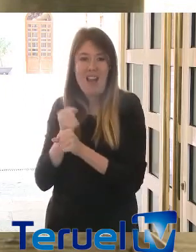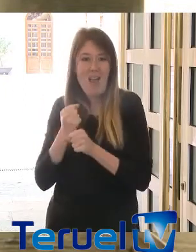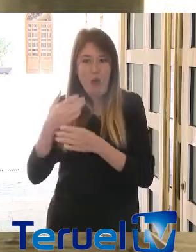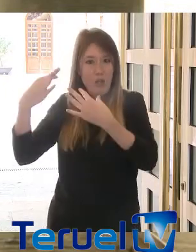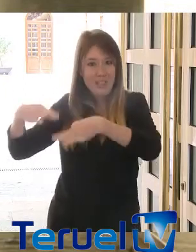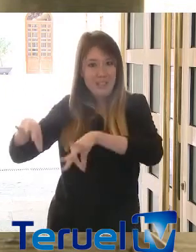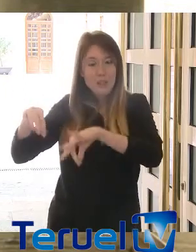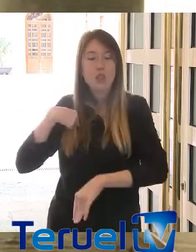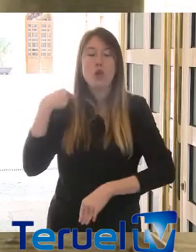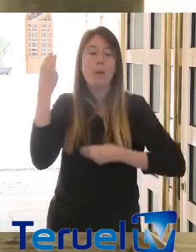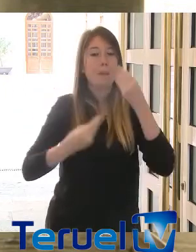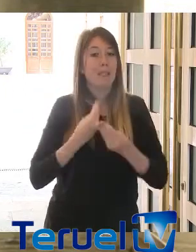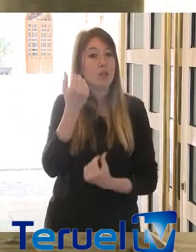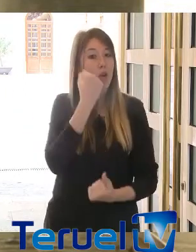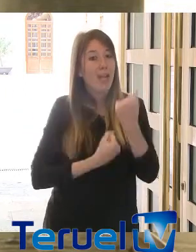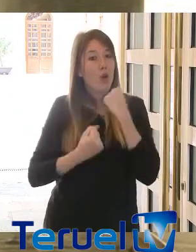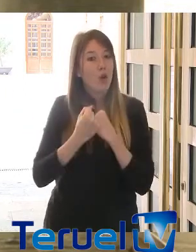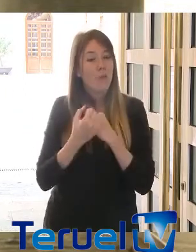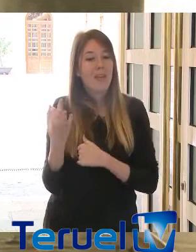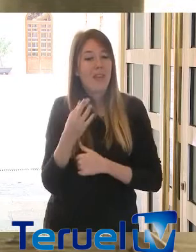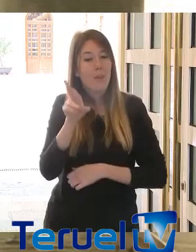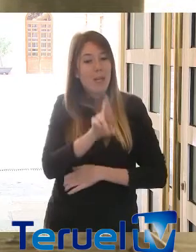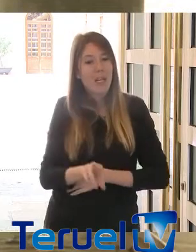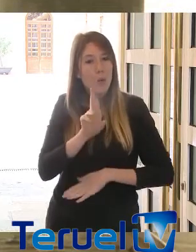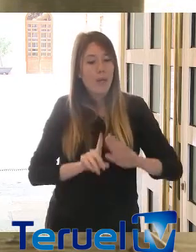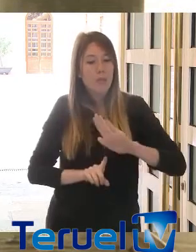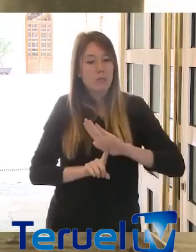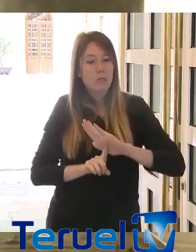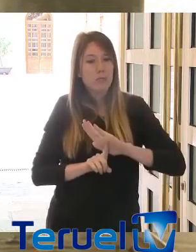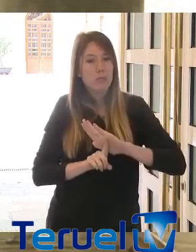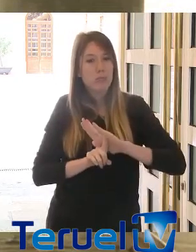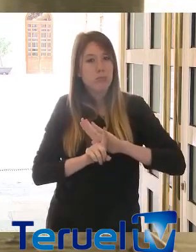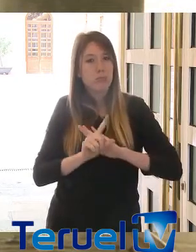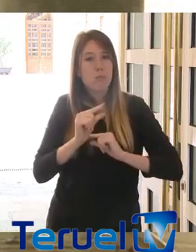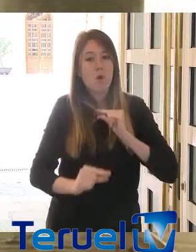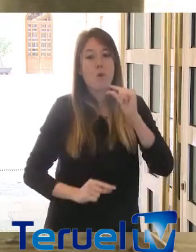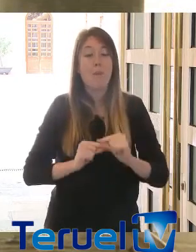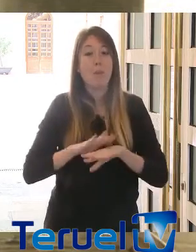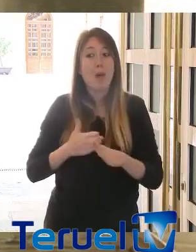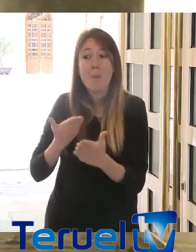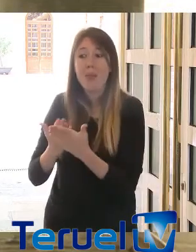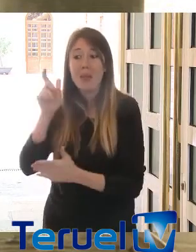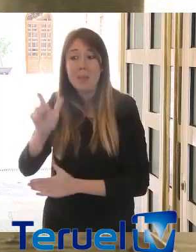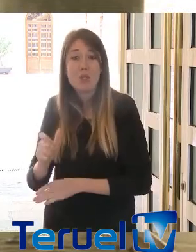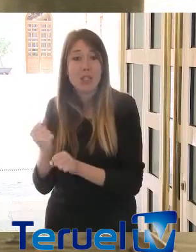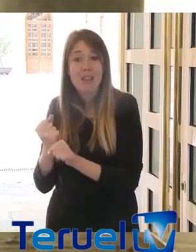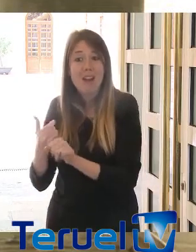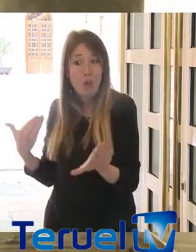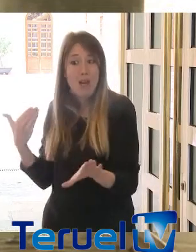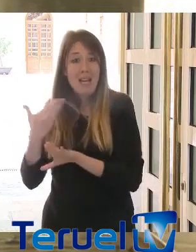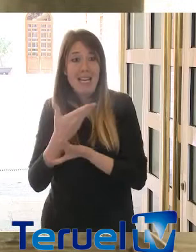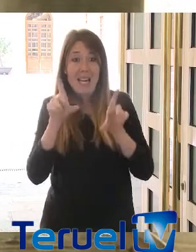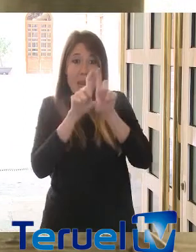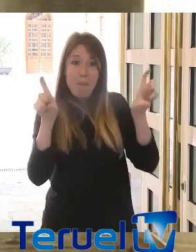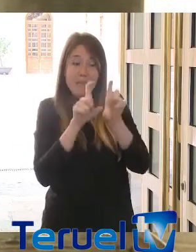que la actividad económica debe ir recuperándose paulatinamente, pero no se le puede pedir a un trabajador que vaya a su